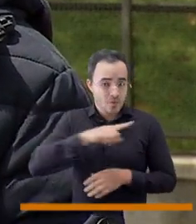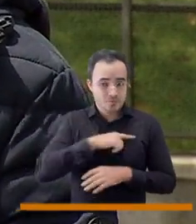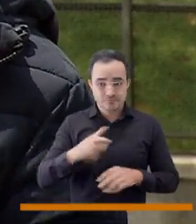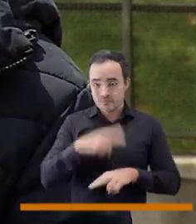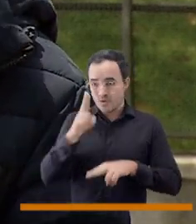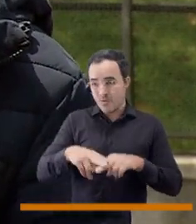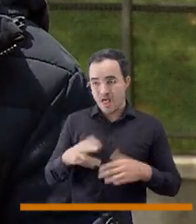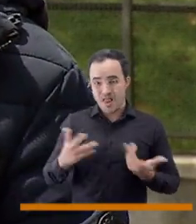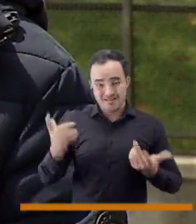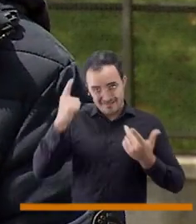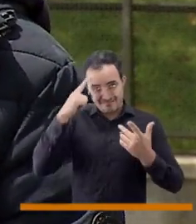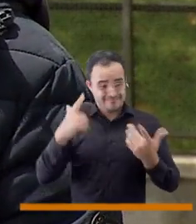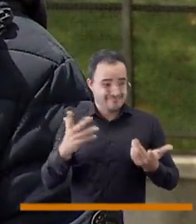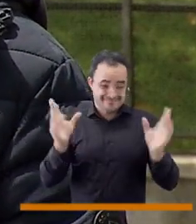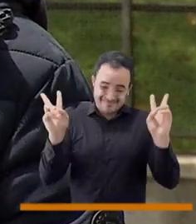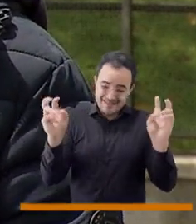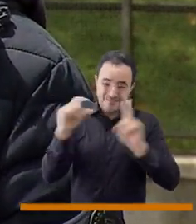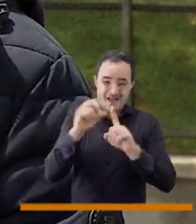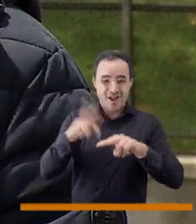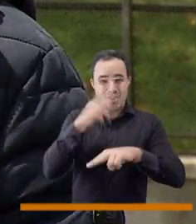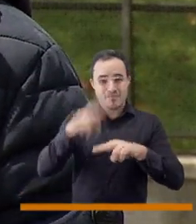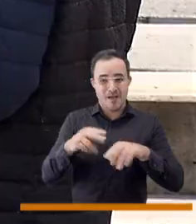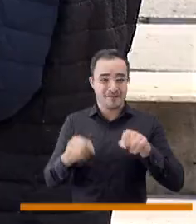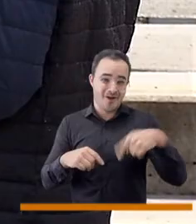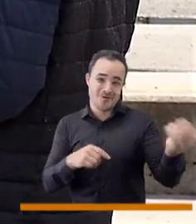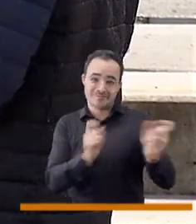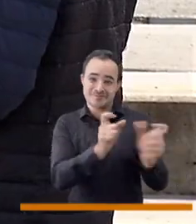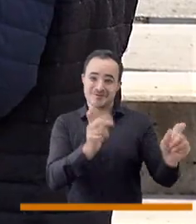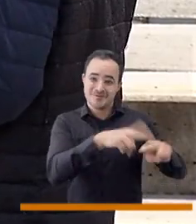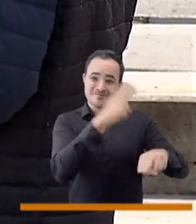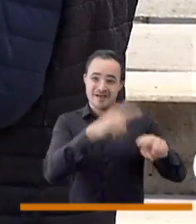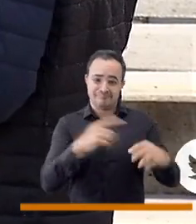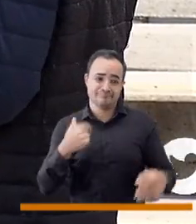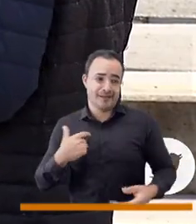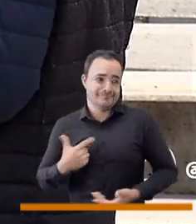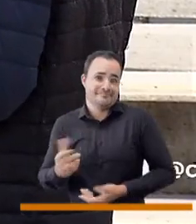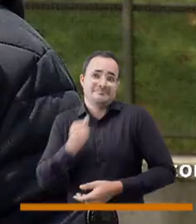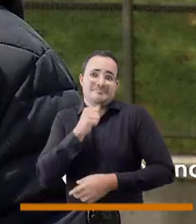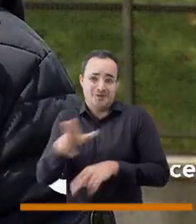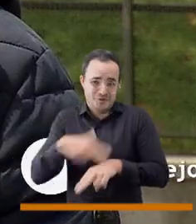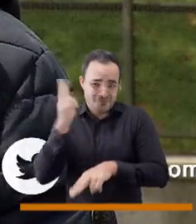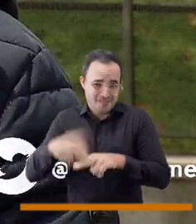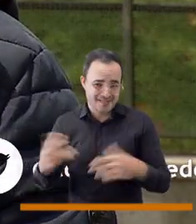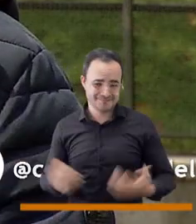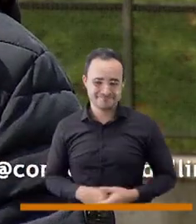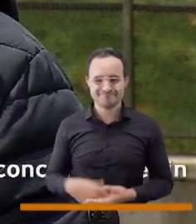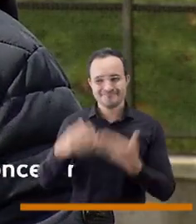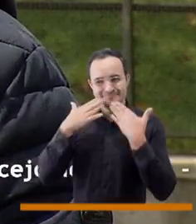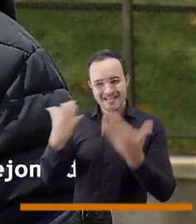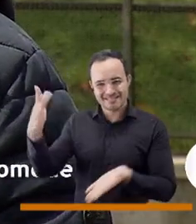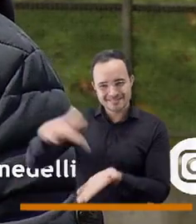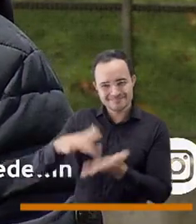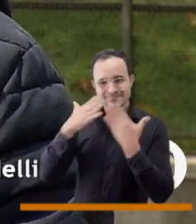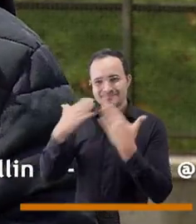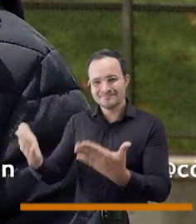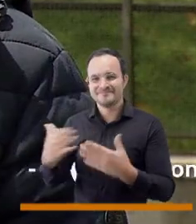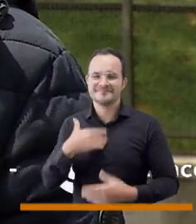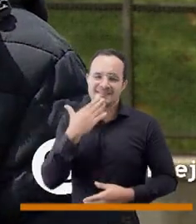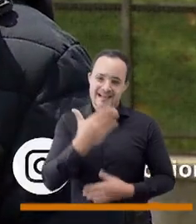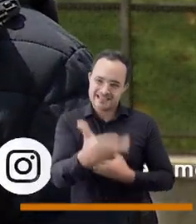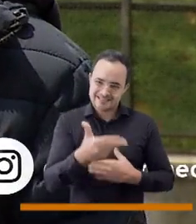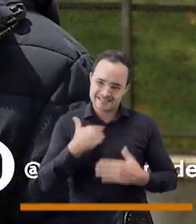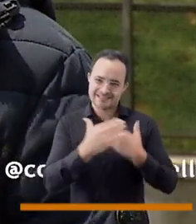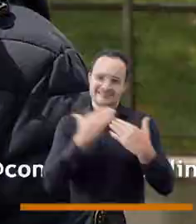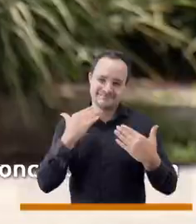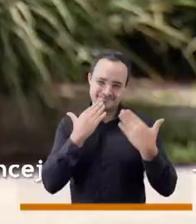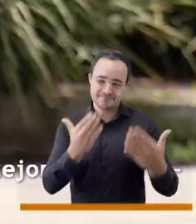que ocultar a nadie como tal con una condición mental como yo siempre digo somos totalmente normales y además creo que un poco más normales entre comillas que las